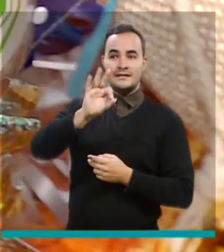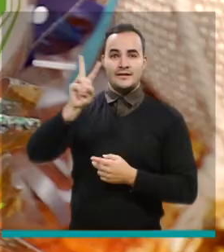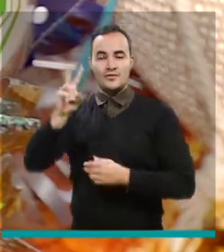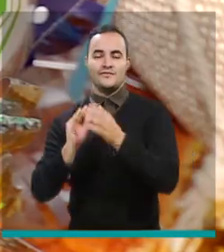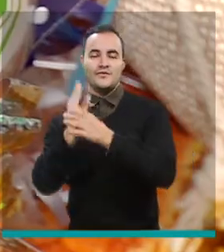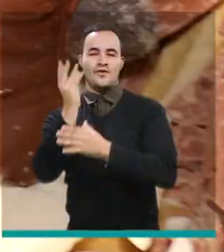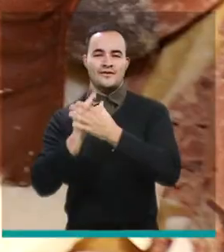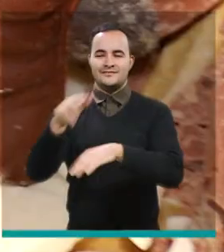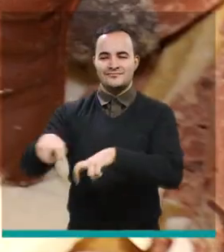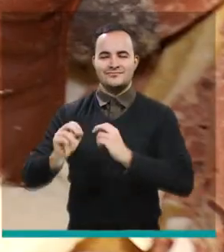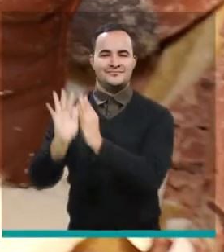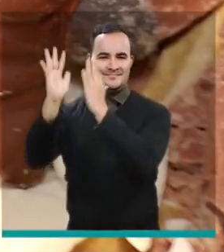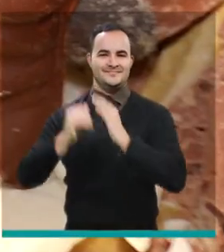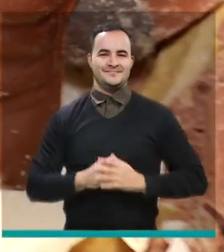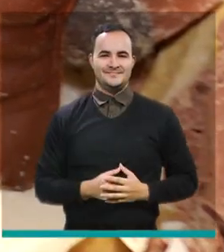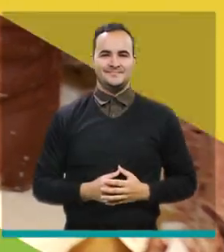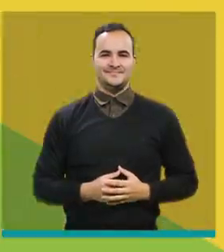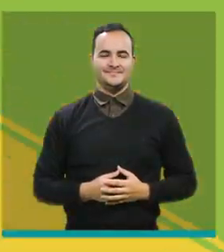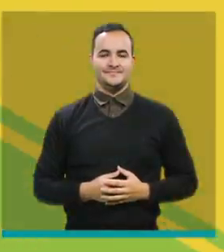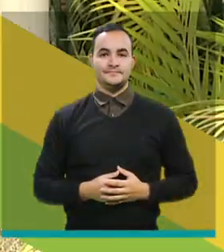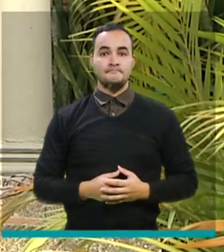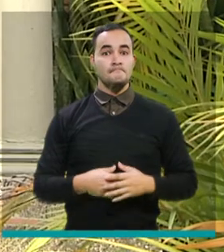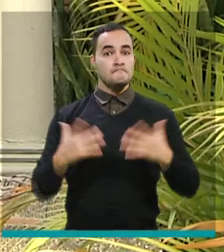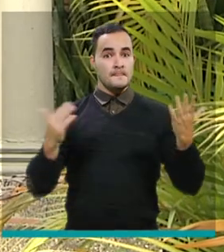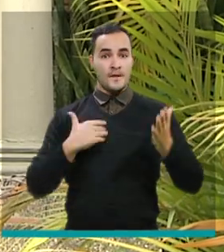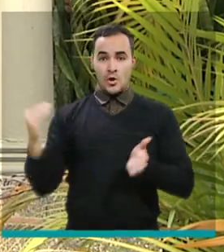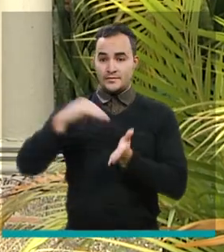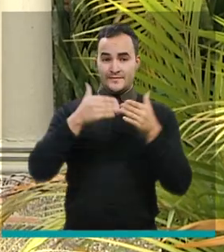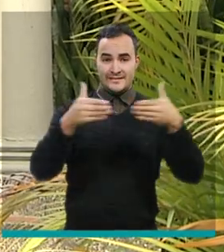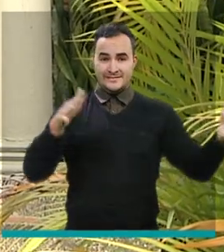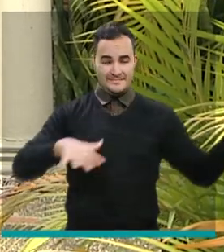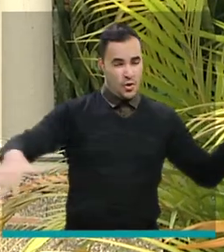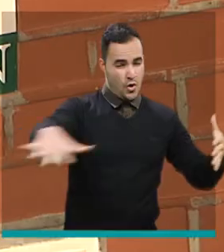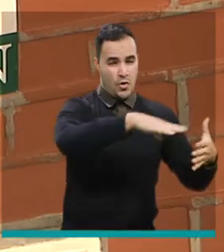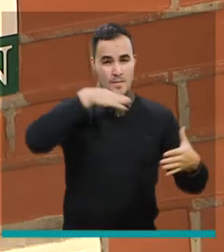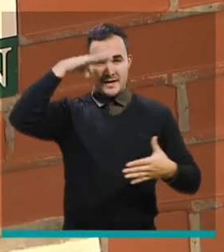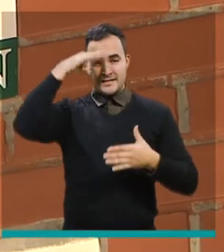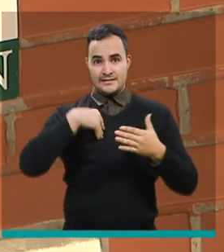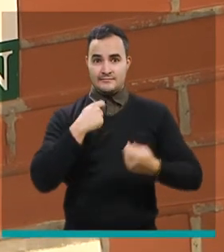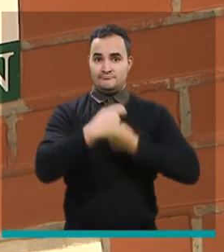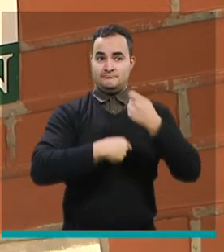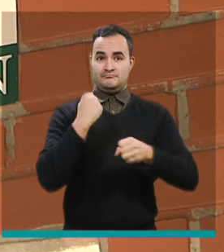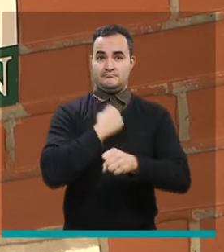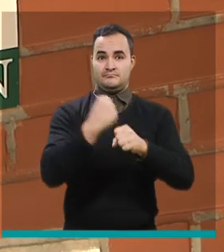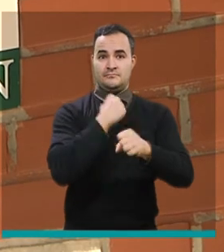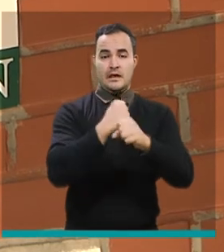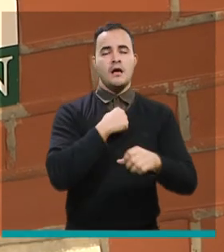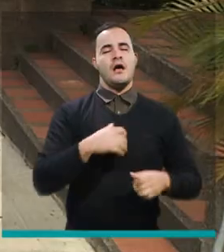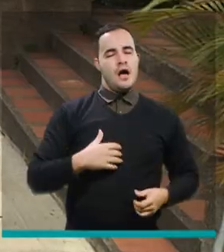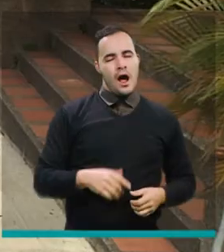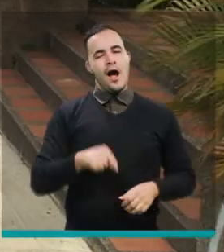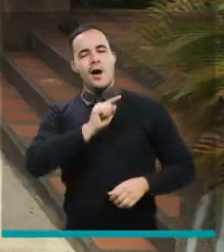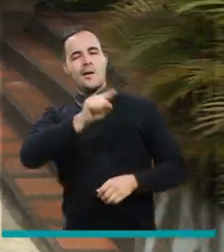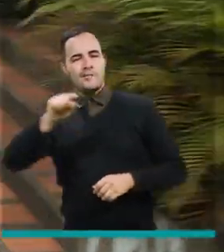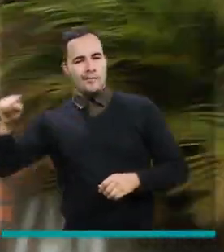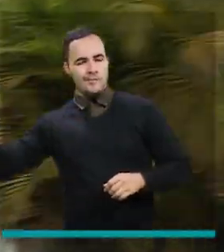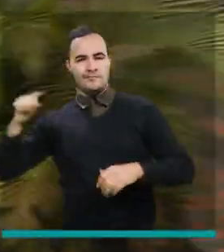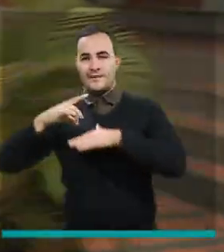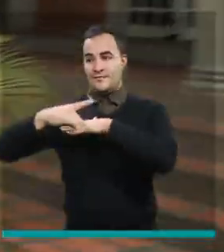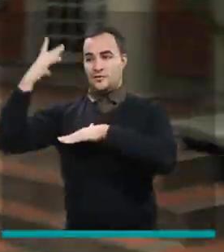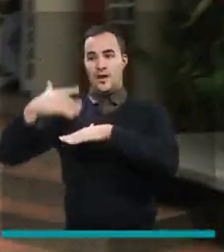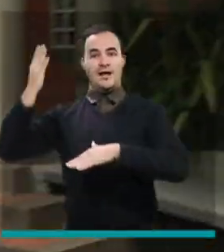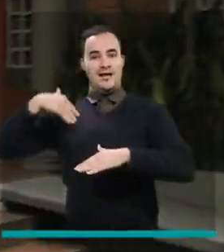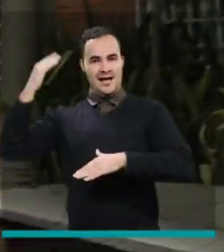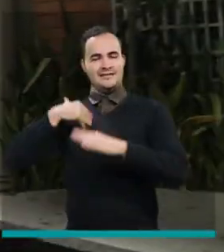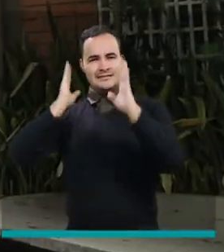floricultores la reactivación general de la ciudad también llega a algunas inspecciones que dejarán la